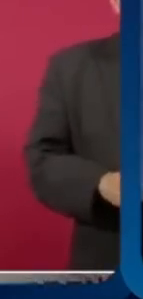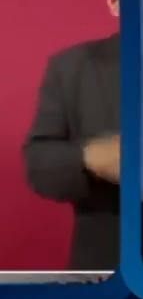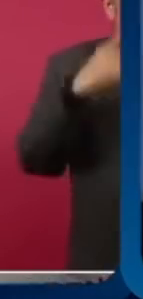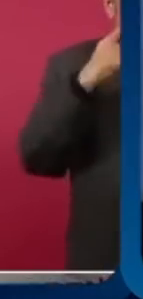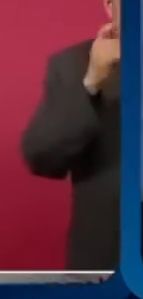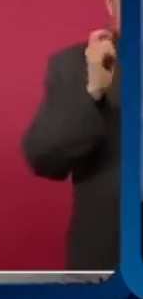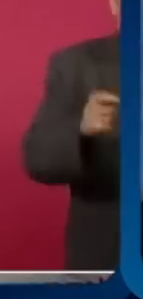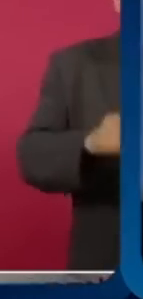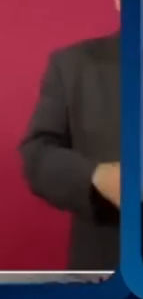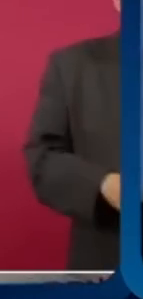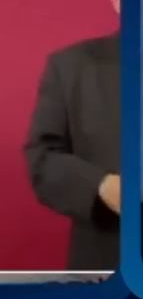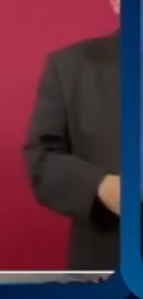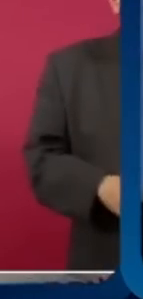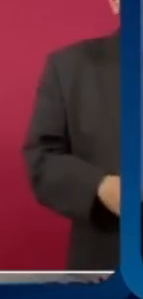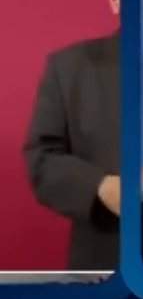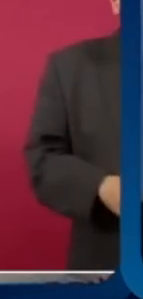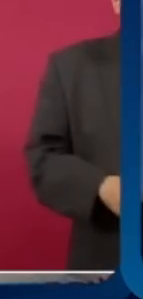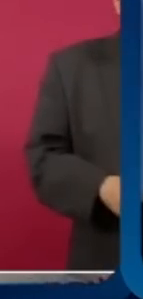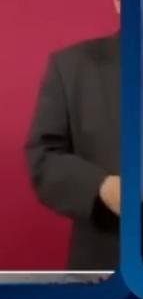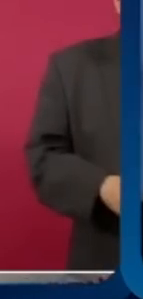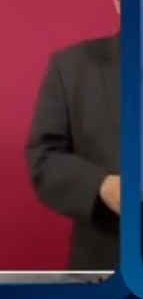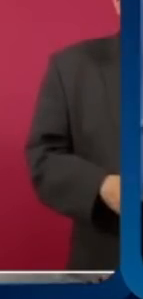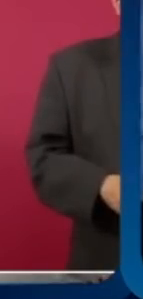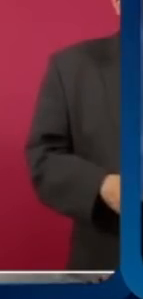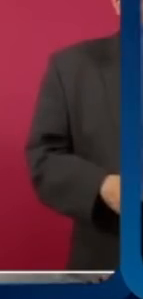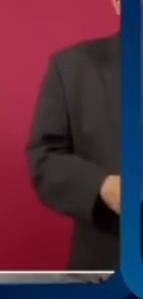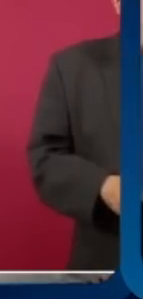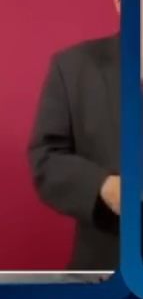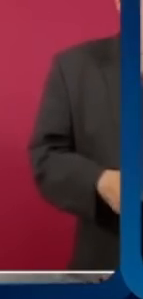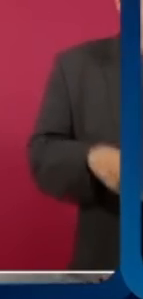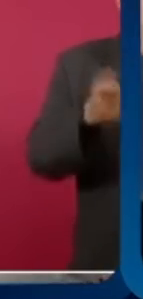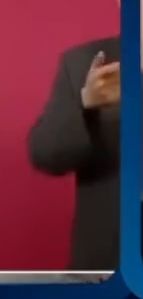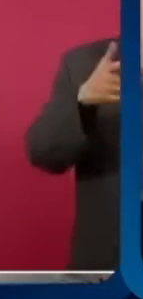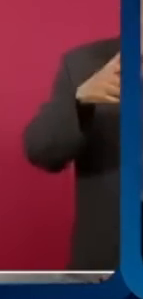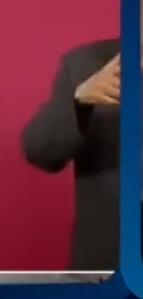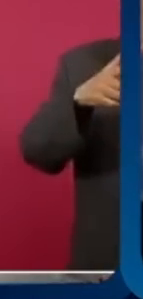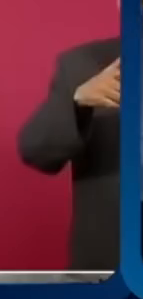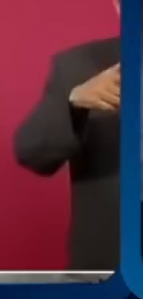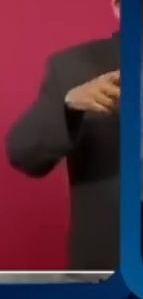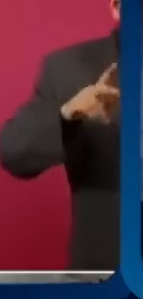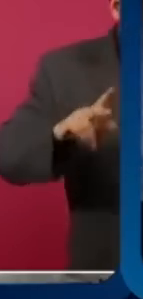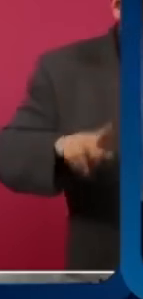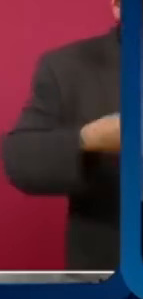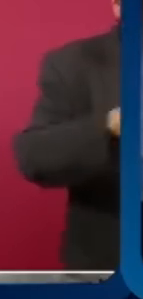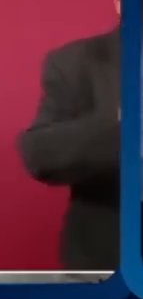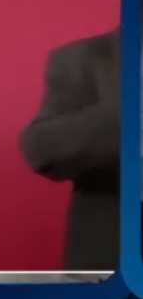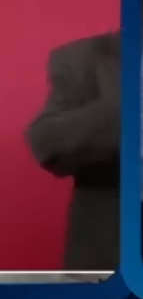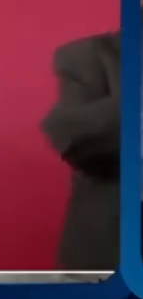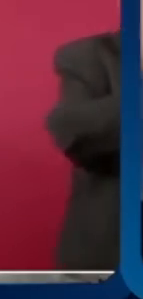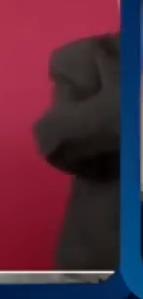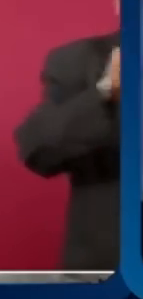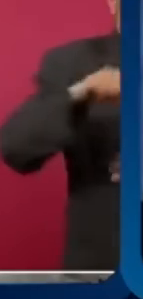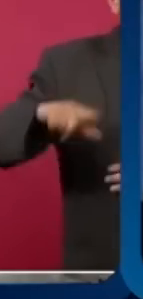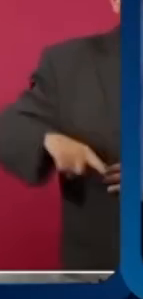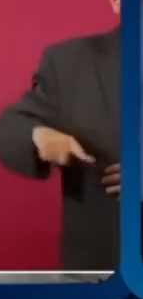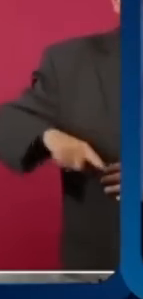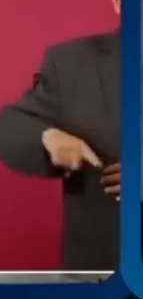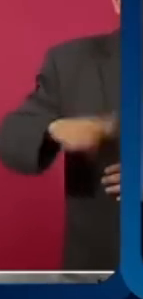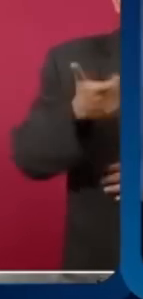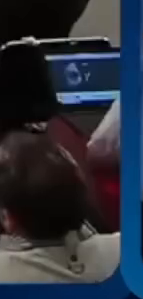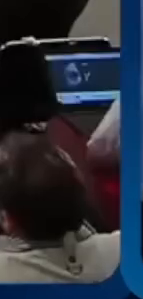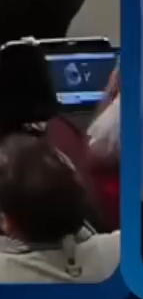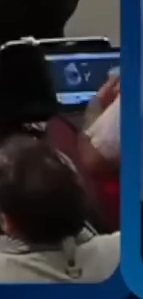recibió el gobierno por concesionar las